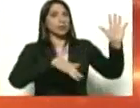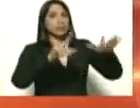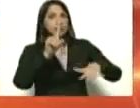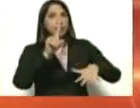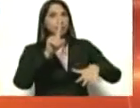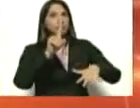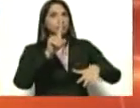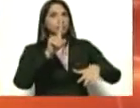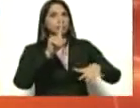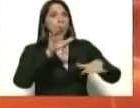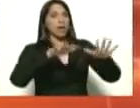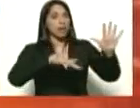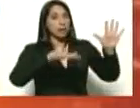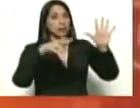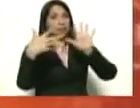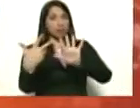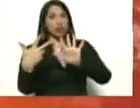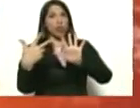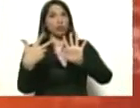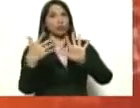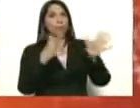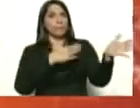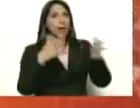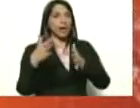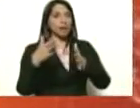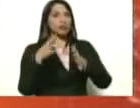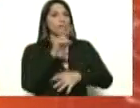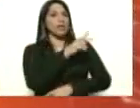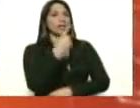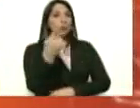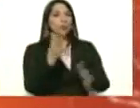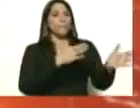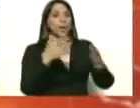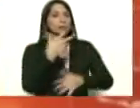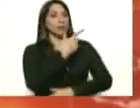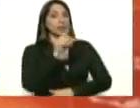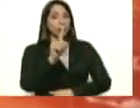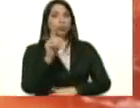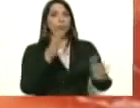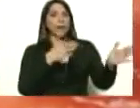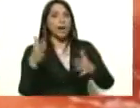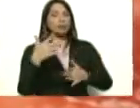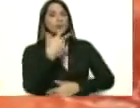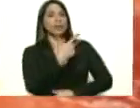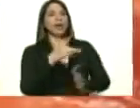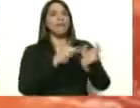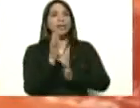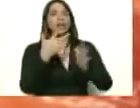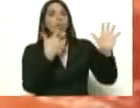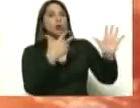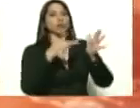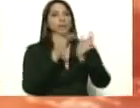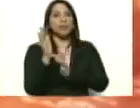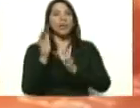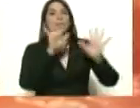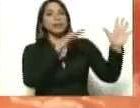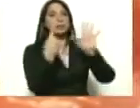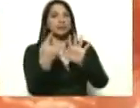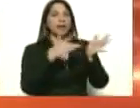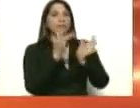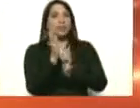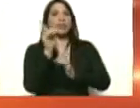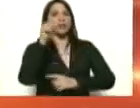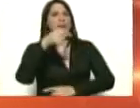el 18 de marzo, el 12, el 21 de marzo, el 31, el 3 de abril, el 8 de abril, el 16 de abril